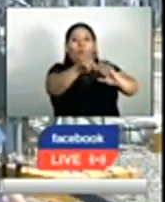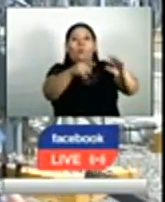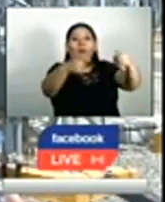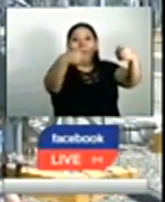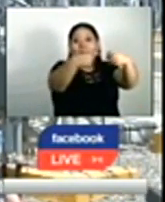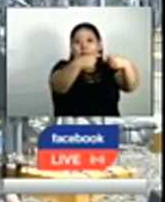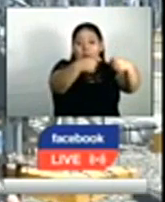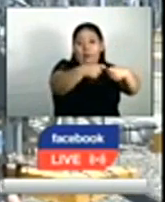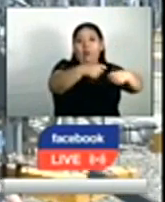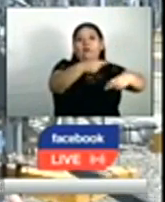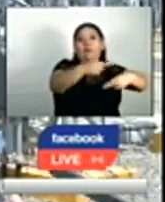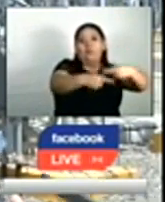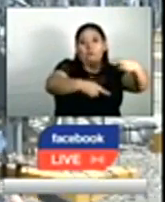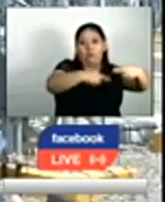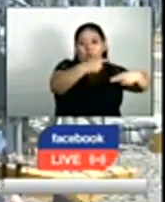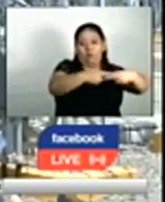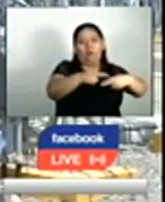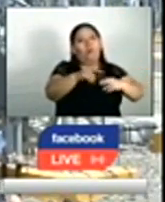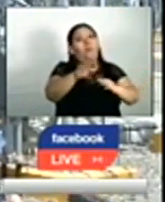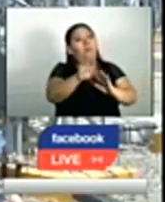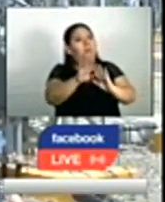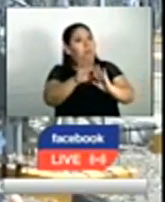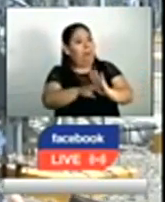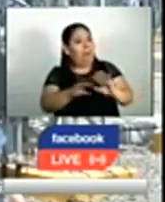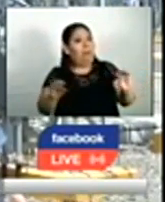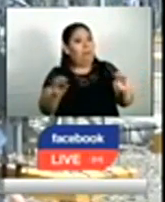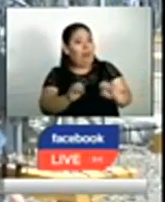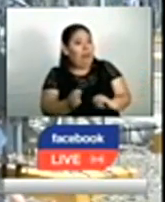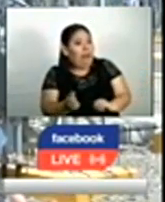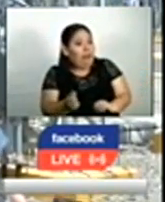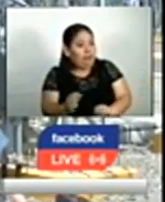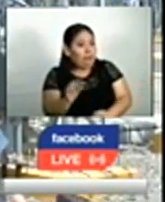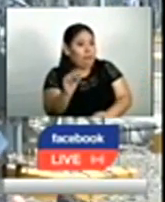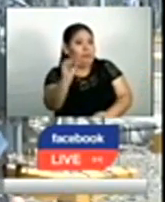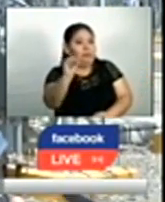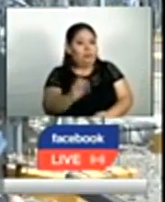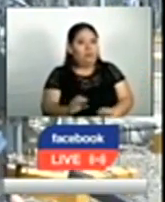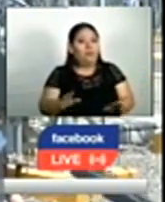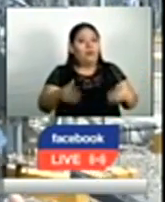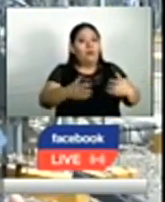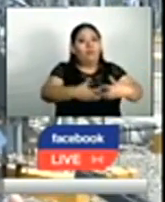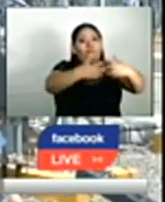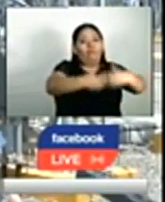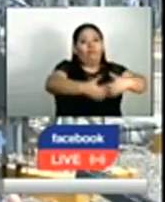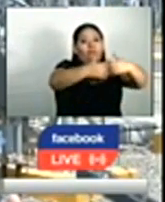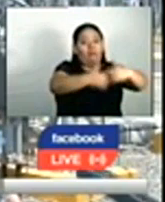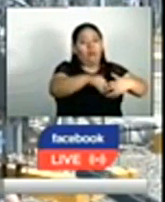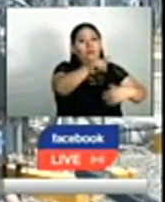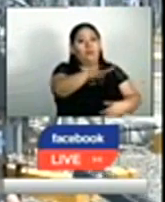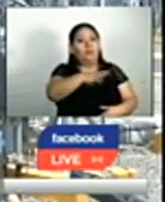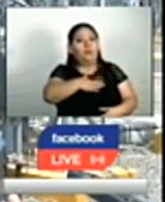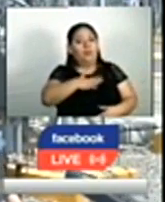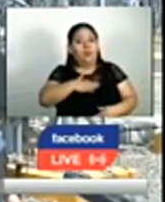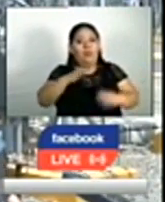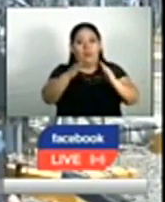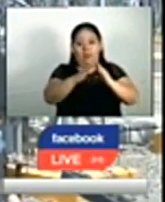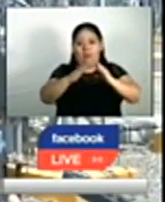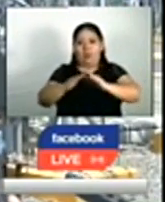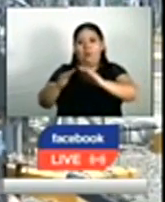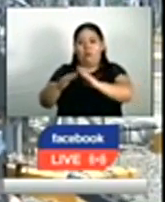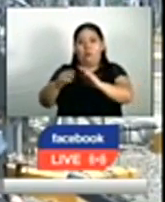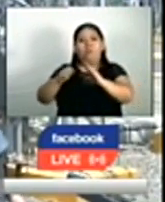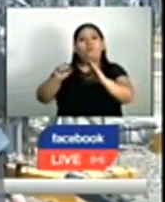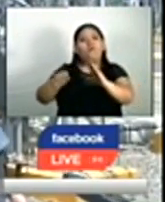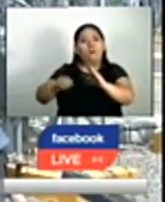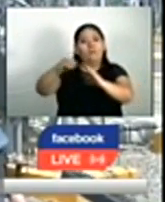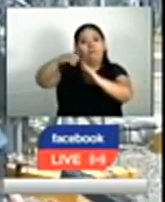son energías renovables, tienen un costo cero o casi cero de generación. Entonces, esto lleva a que los salvadoreños puedan contar